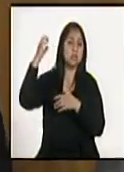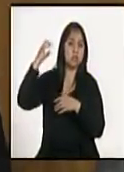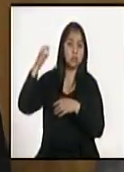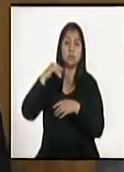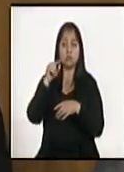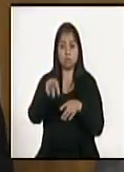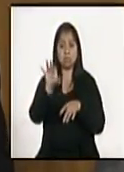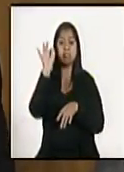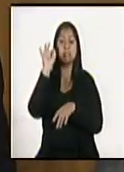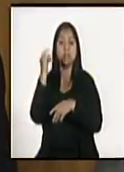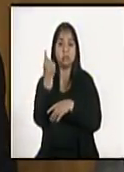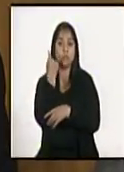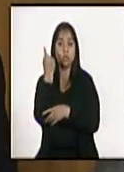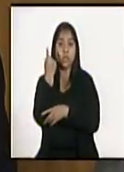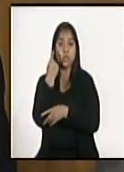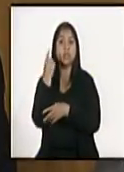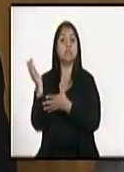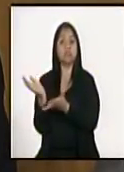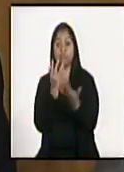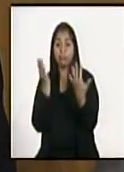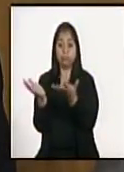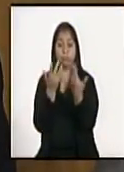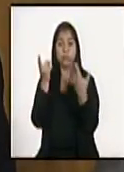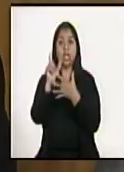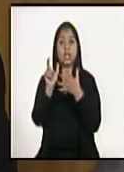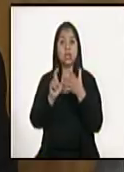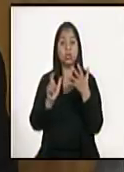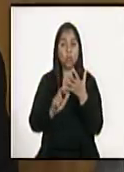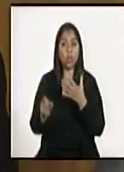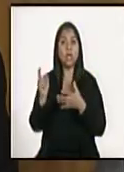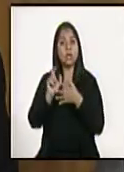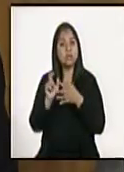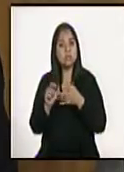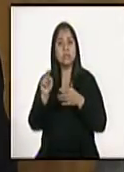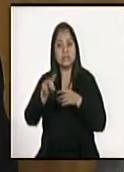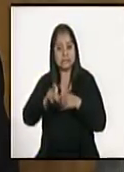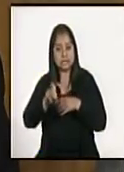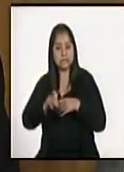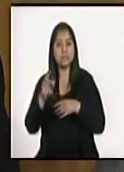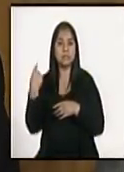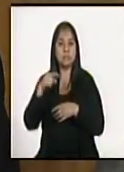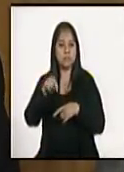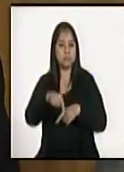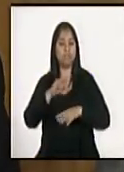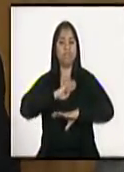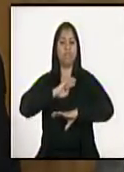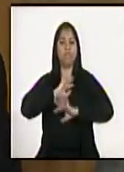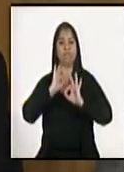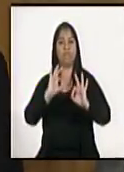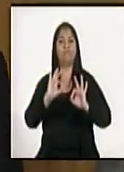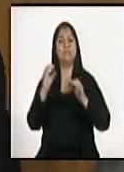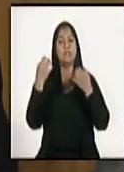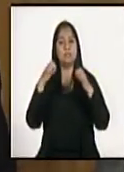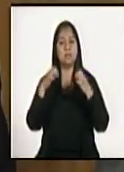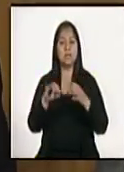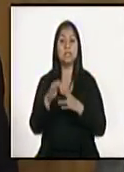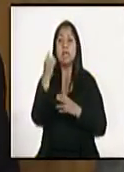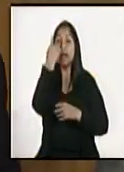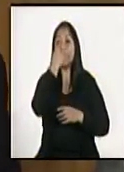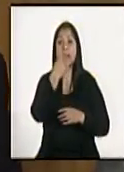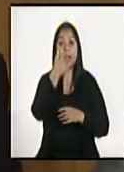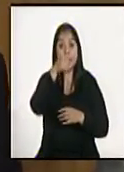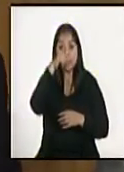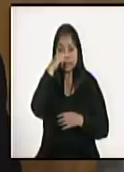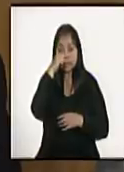a la importación de todas aquellas mercancías que sean indispensables para atender esta emergencia. La SAT también